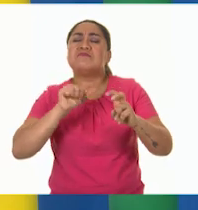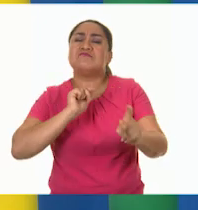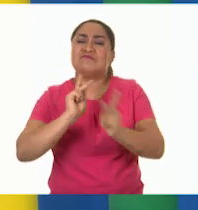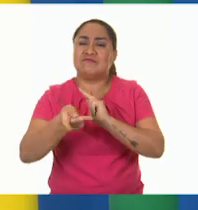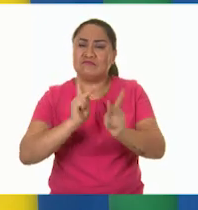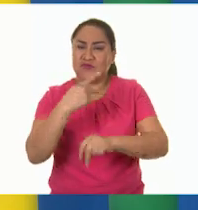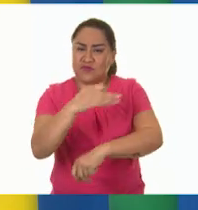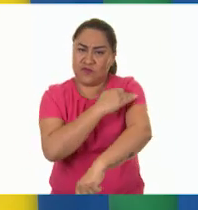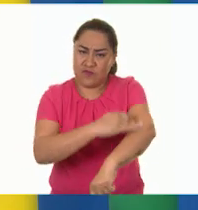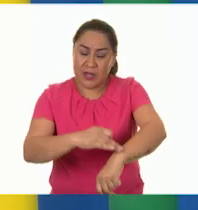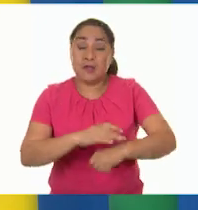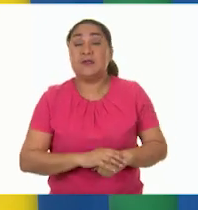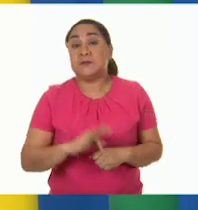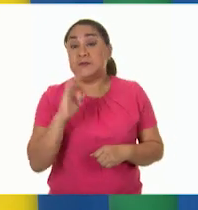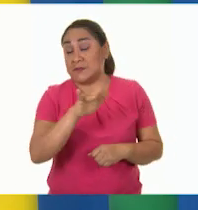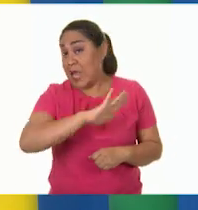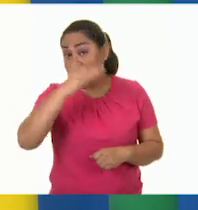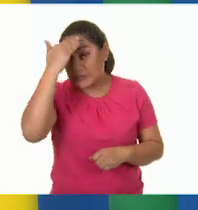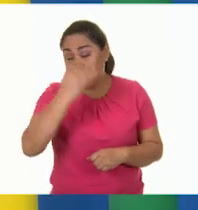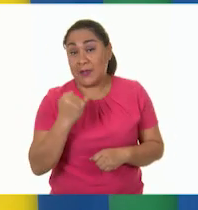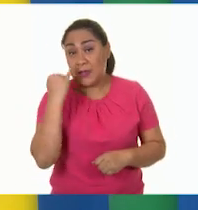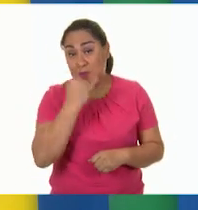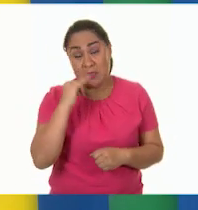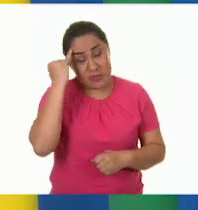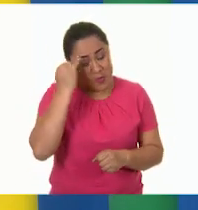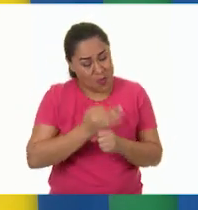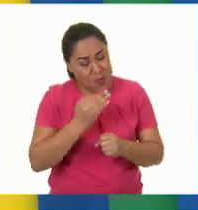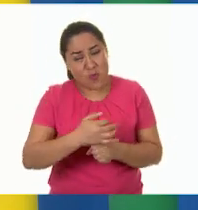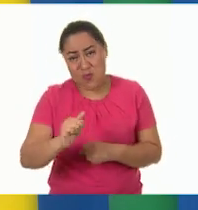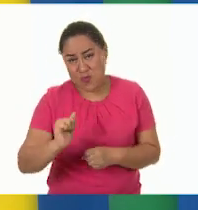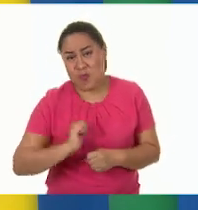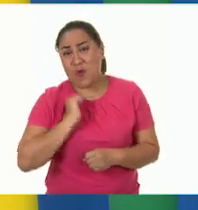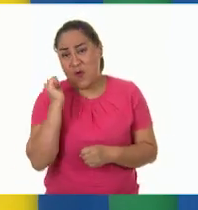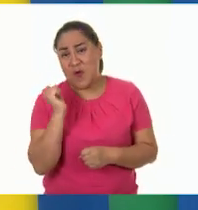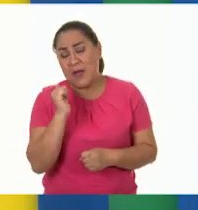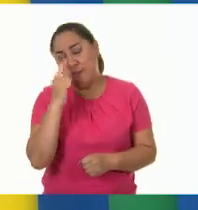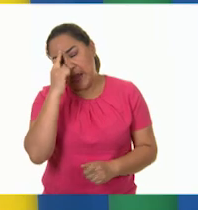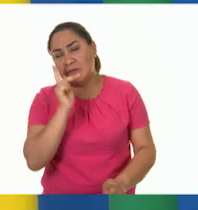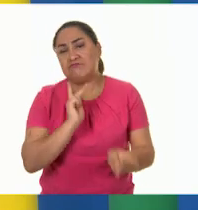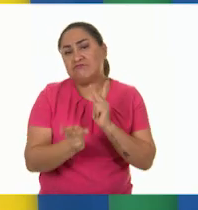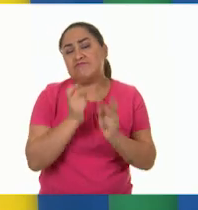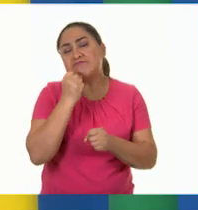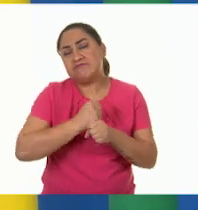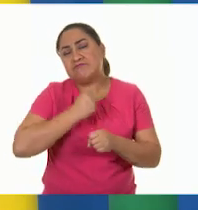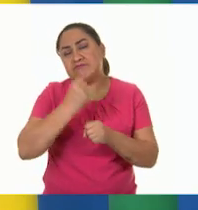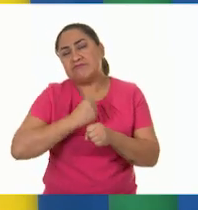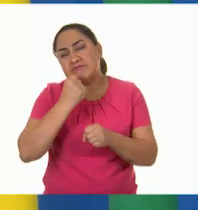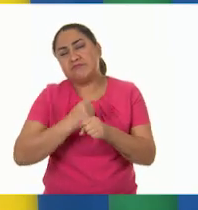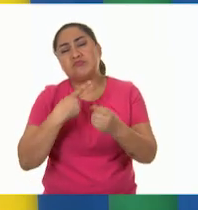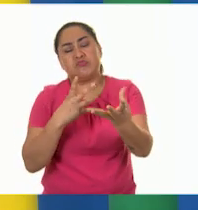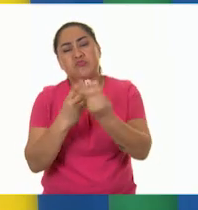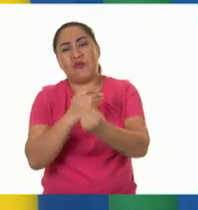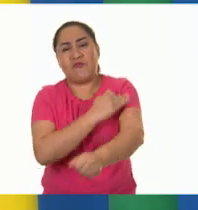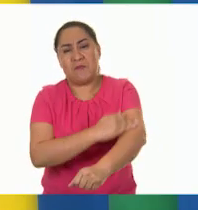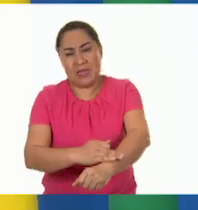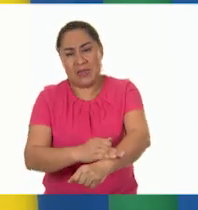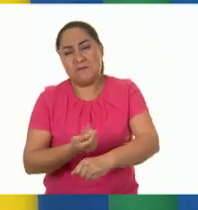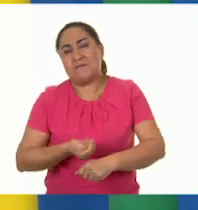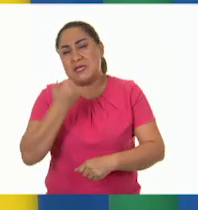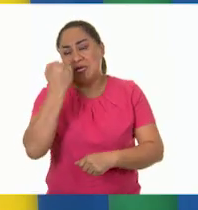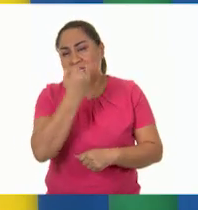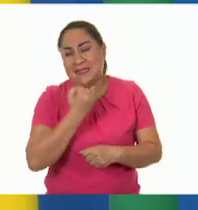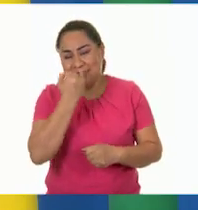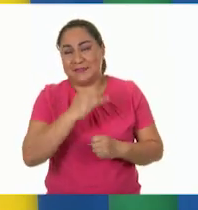Si tienes la fortuna de hablar una lengua indígena, aprovecha también este momento para practicarla y platica con tu familia en tu lengua materna.